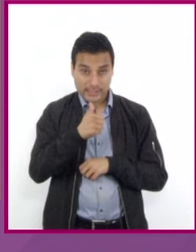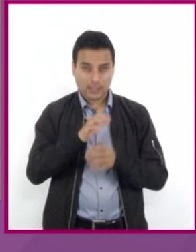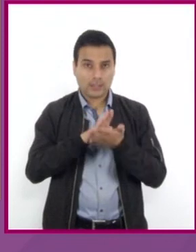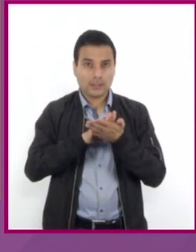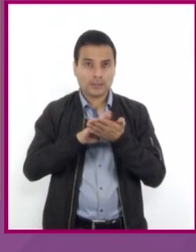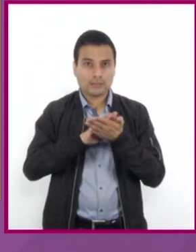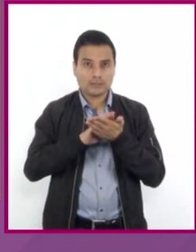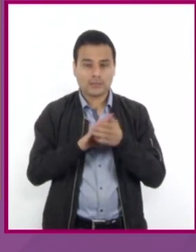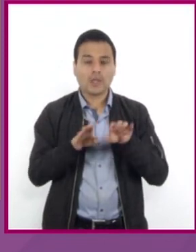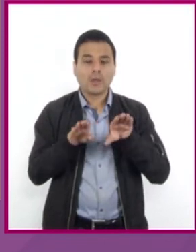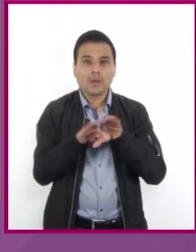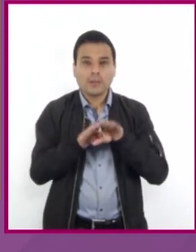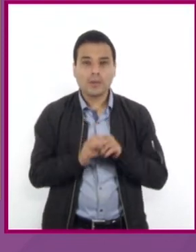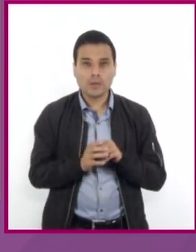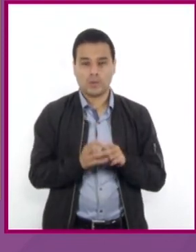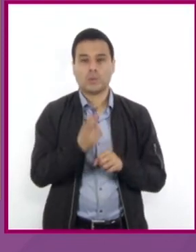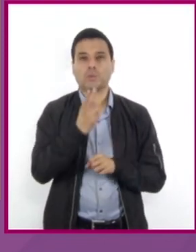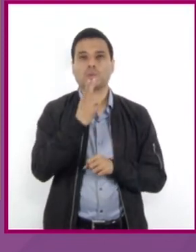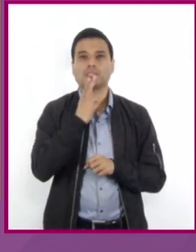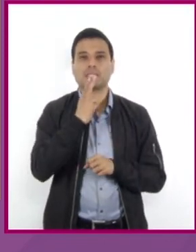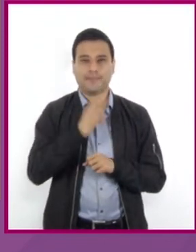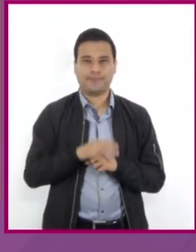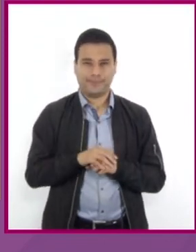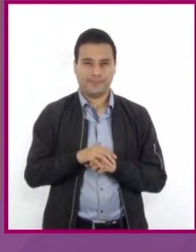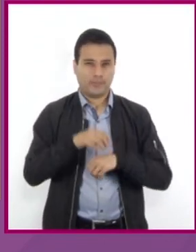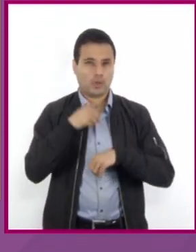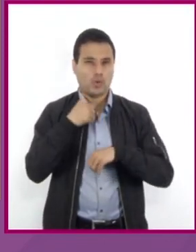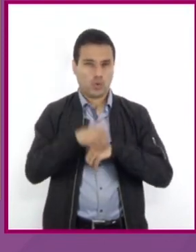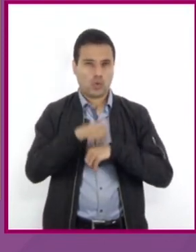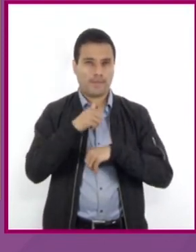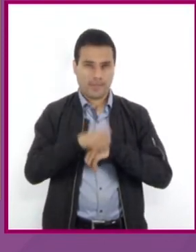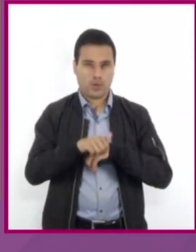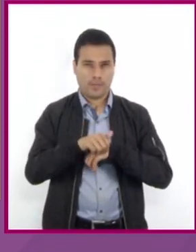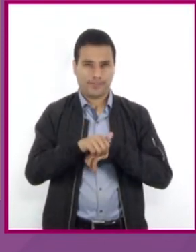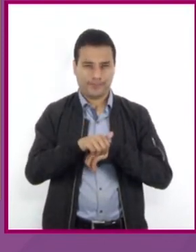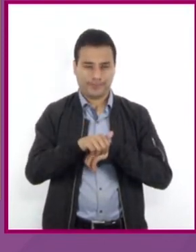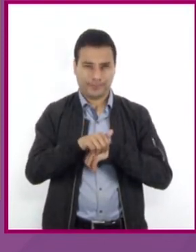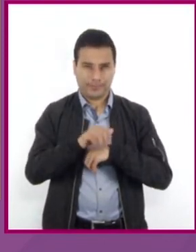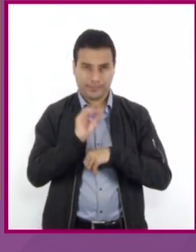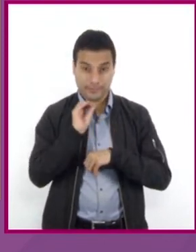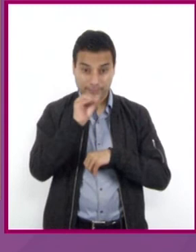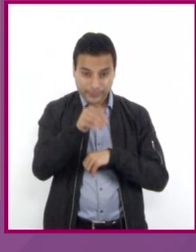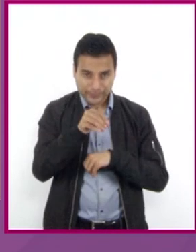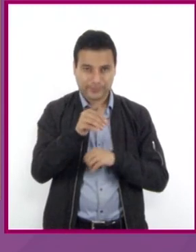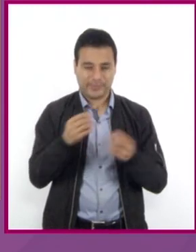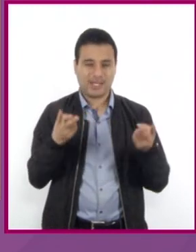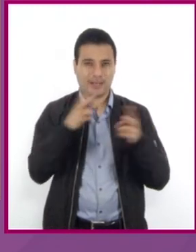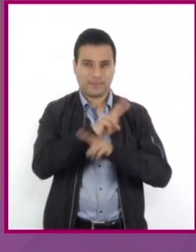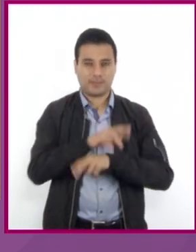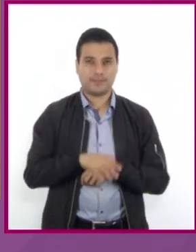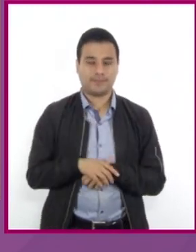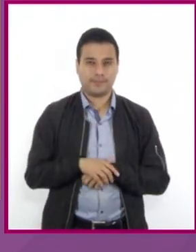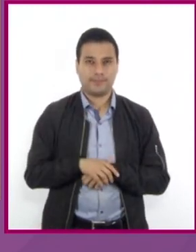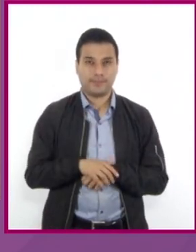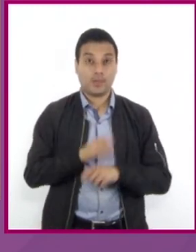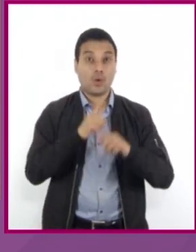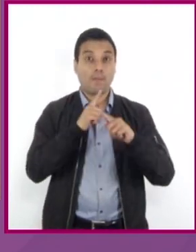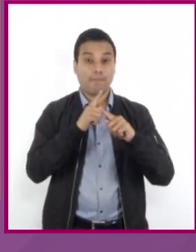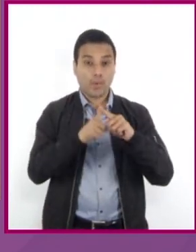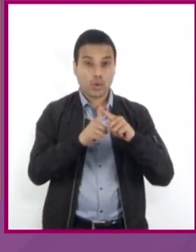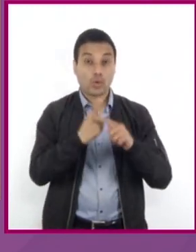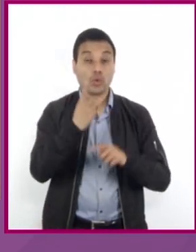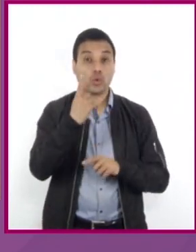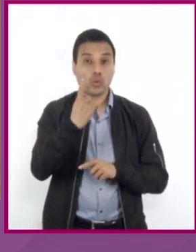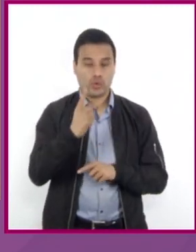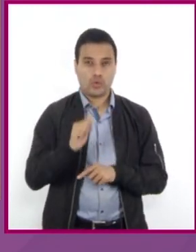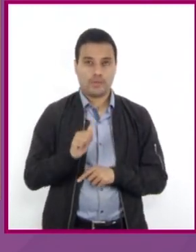positivo usaremos el inverso multiplicativo en este caso multiplicaremos por un onceavo ambos miembros